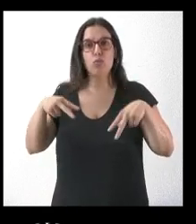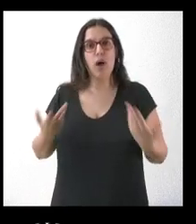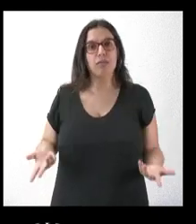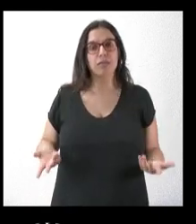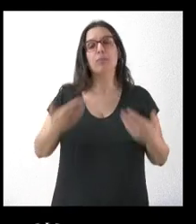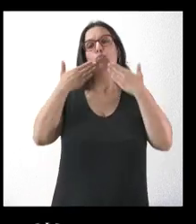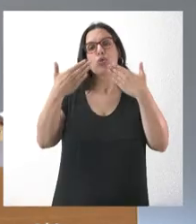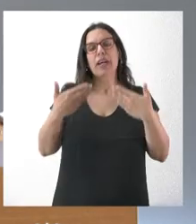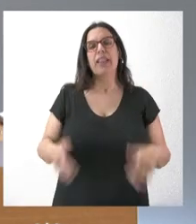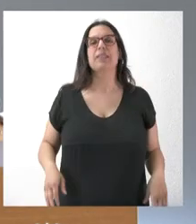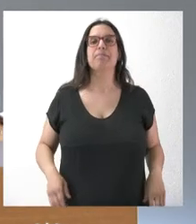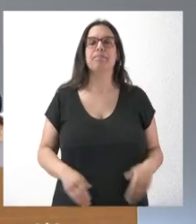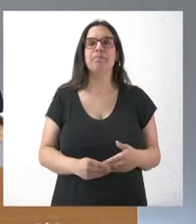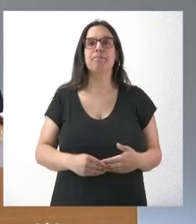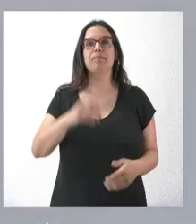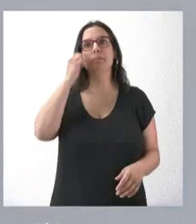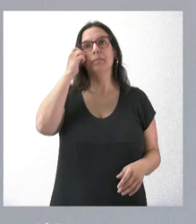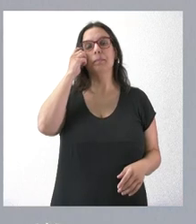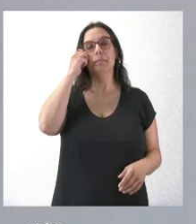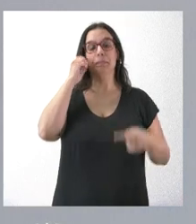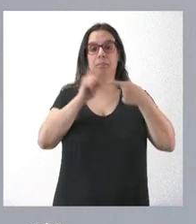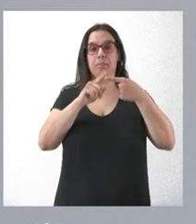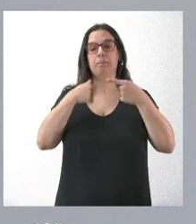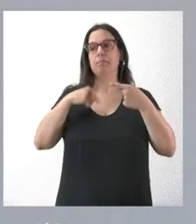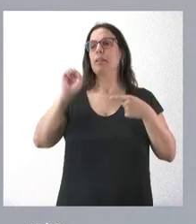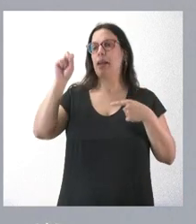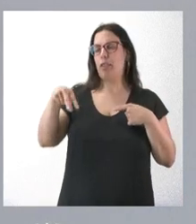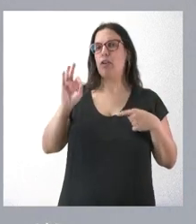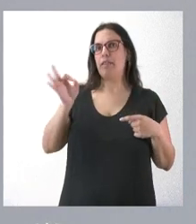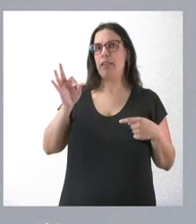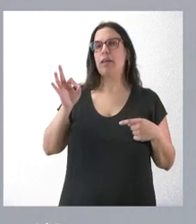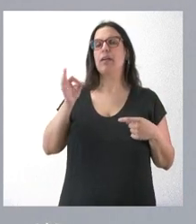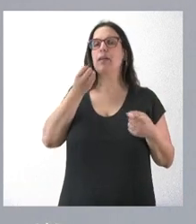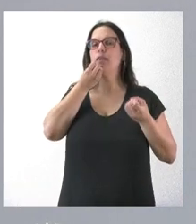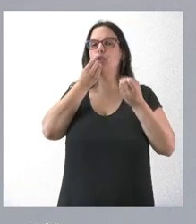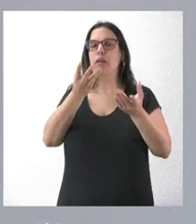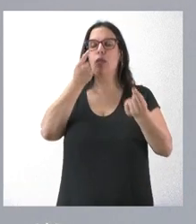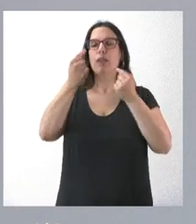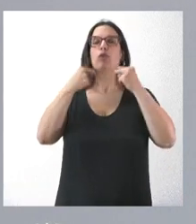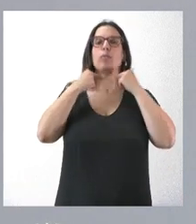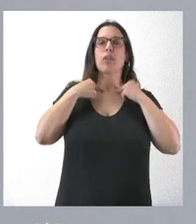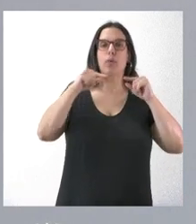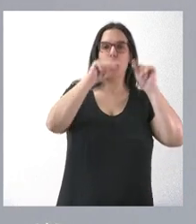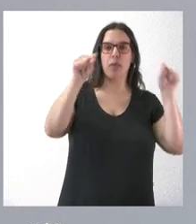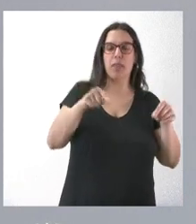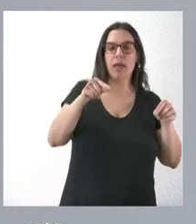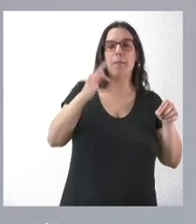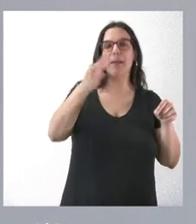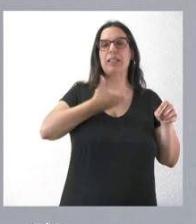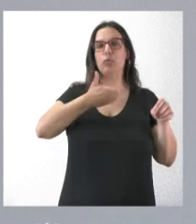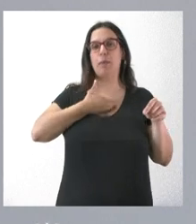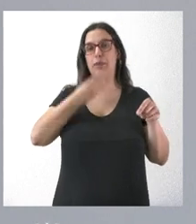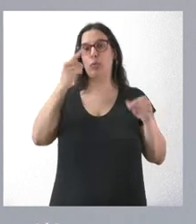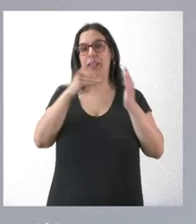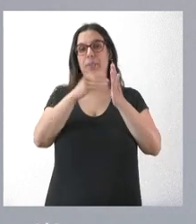Muchas gracias. Pues sí, en relación con el primer asunto tiene usted toda la razón. Le hemos dado los datos de las diputaciones provinciales y los ayuntamientos de